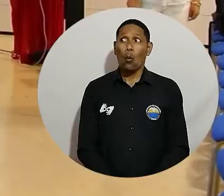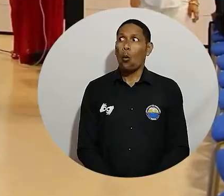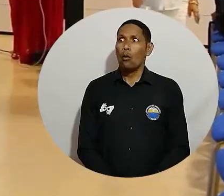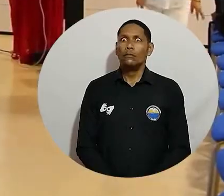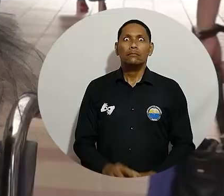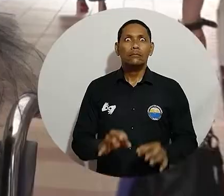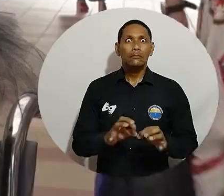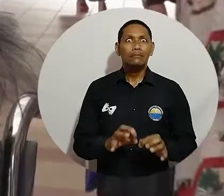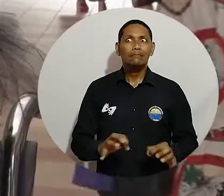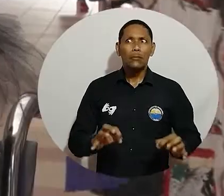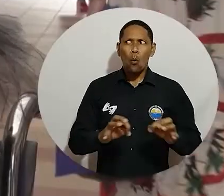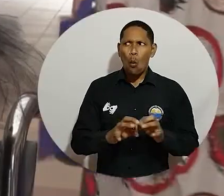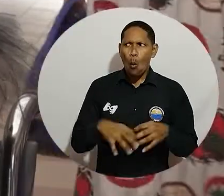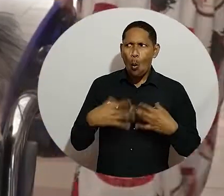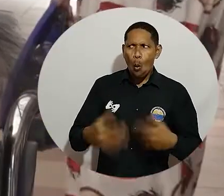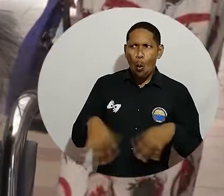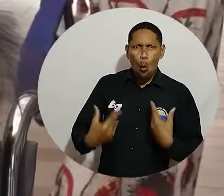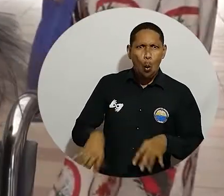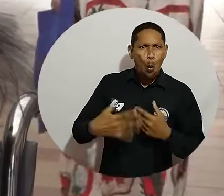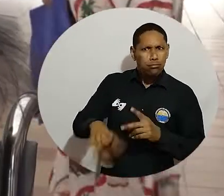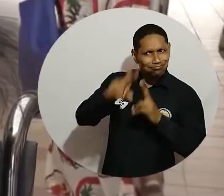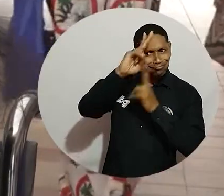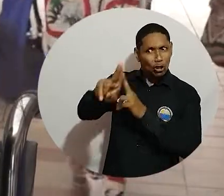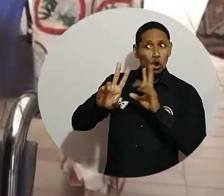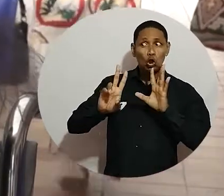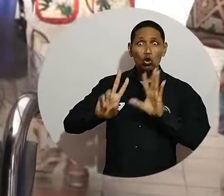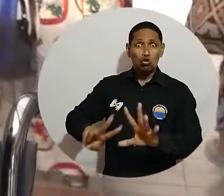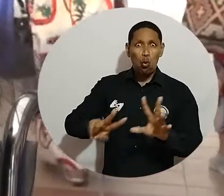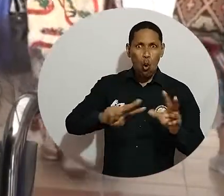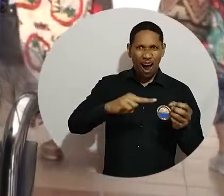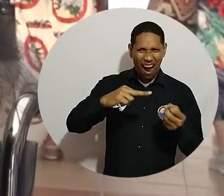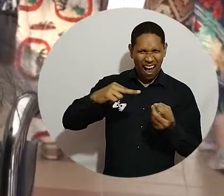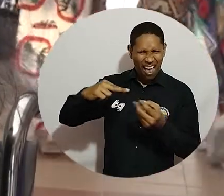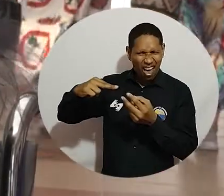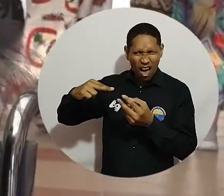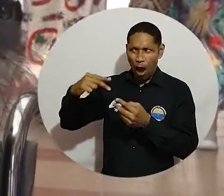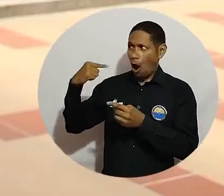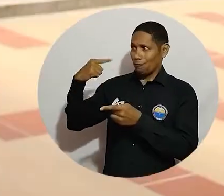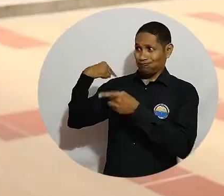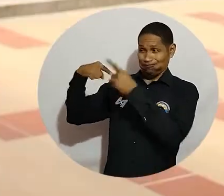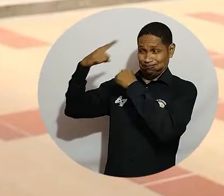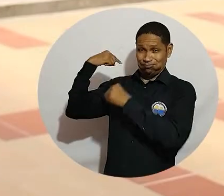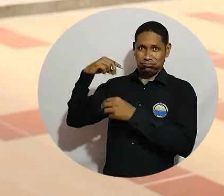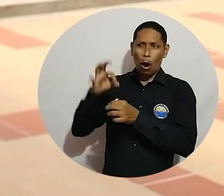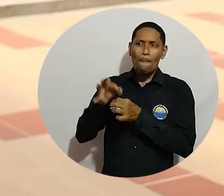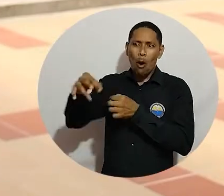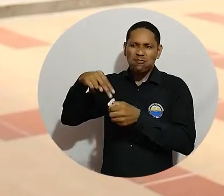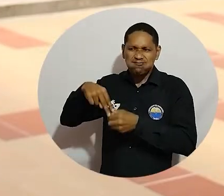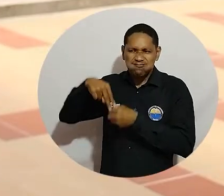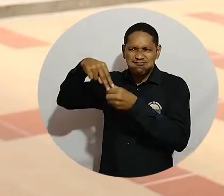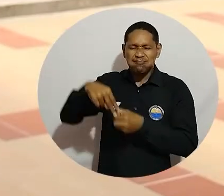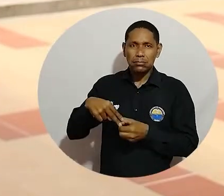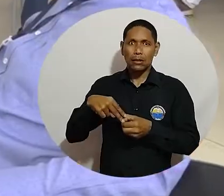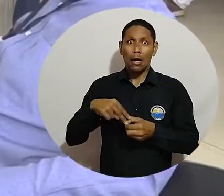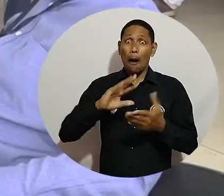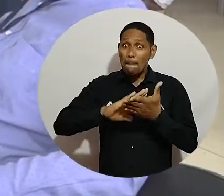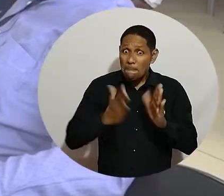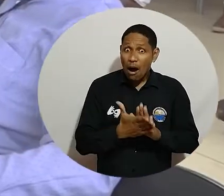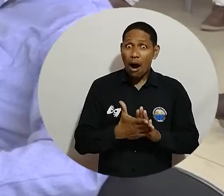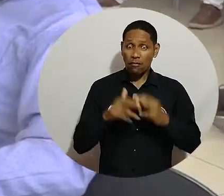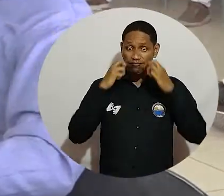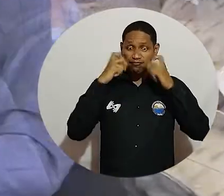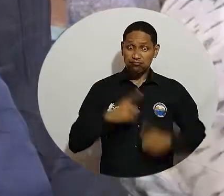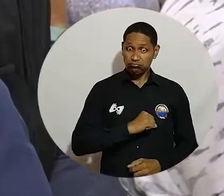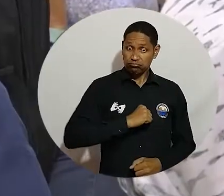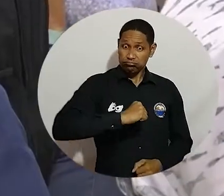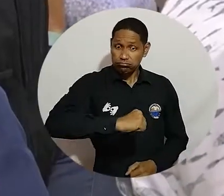Reconocer el pensamiento y la educación ancestral de los pueblos originarios. Cultura de paz, derechos humanos, educación,